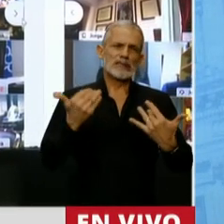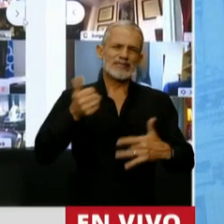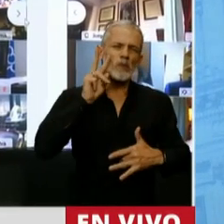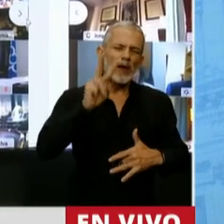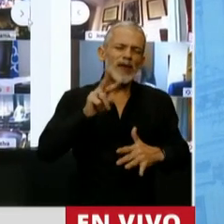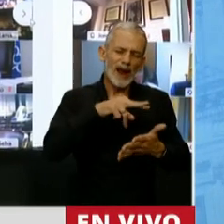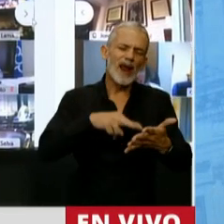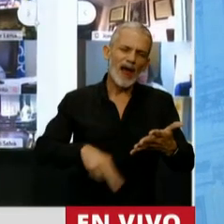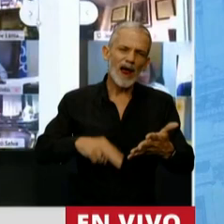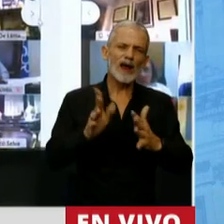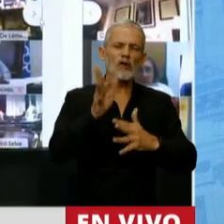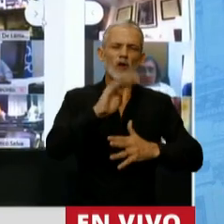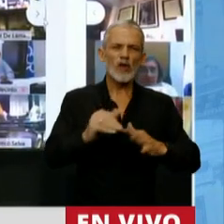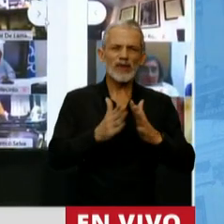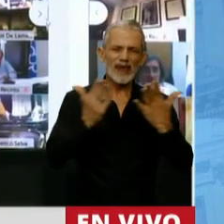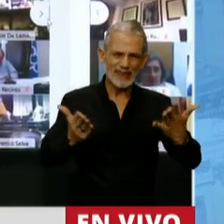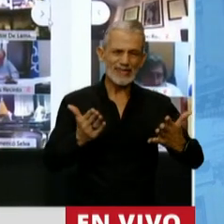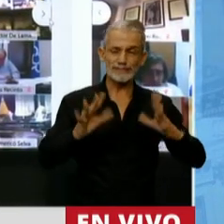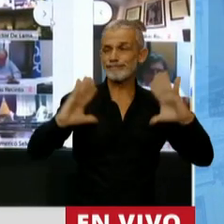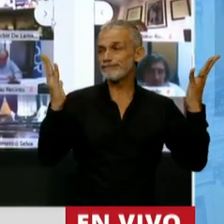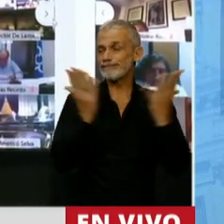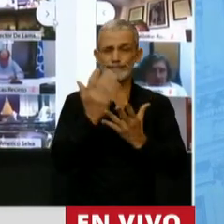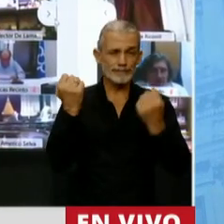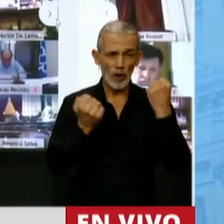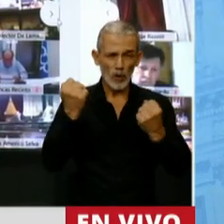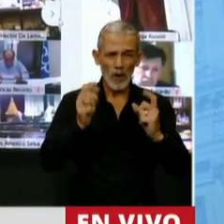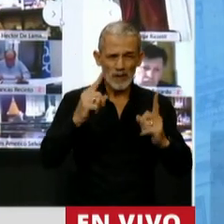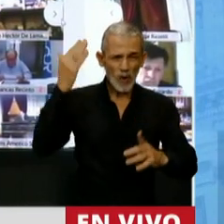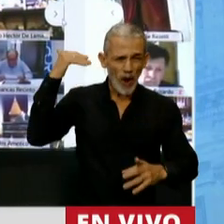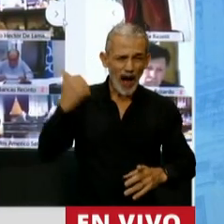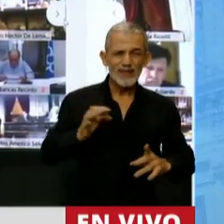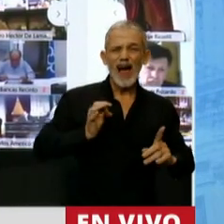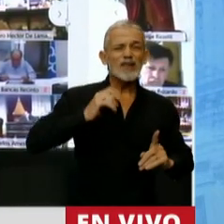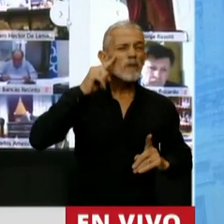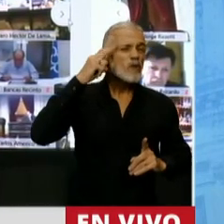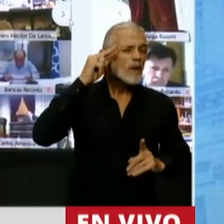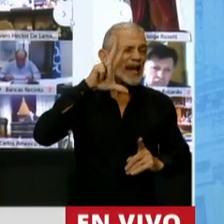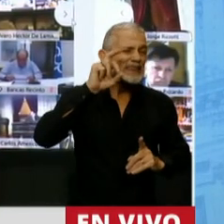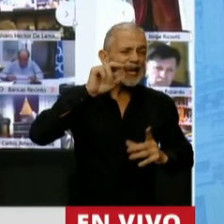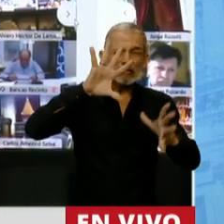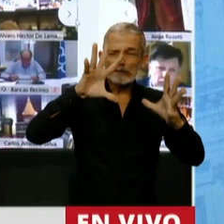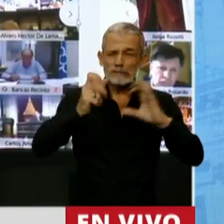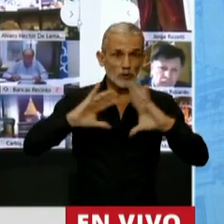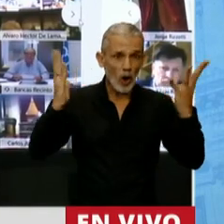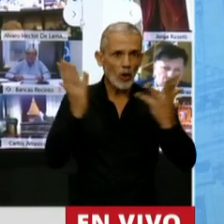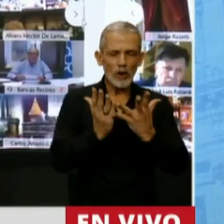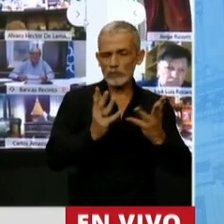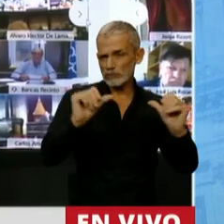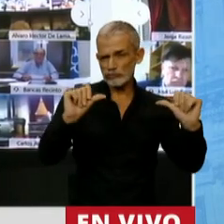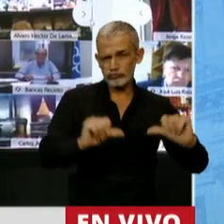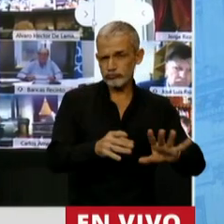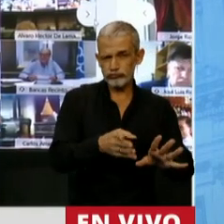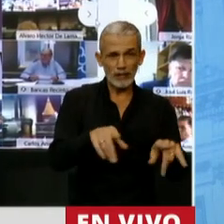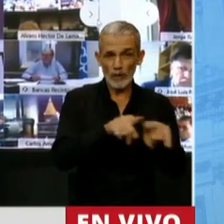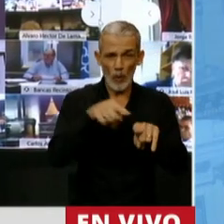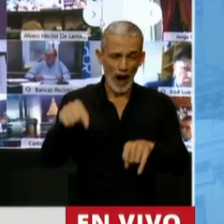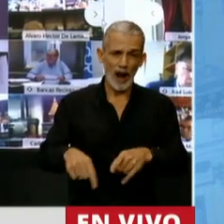leer, la peor crisis económica desde la gran depresión del año 30. Es decir, es una cosa que excede